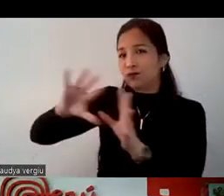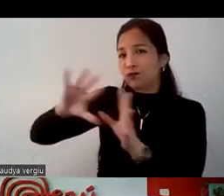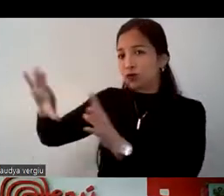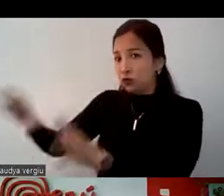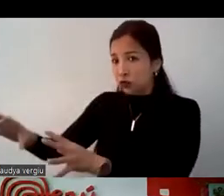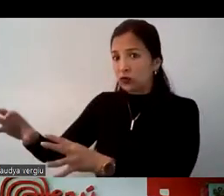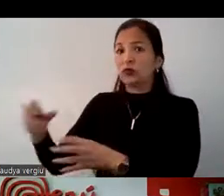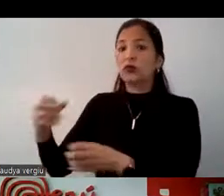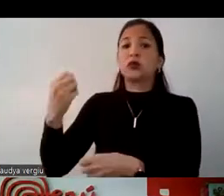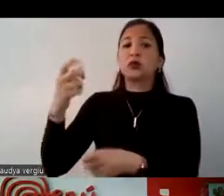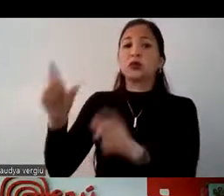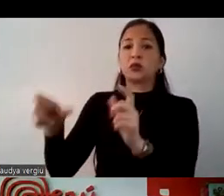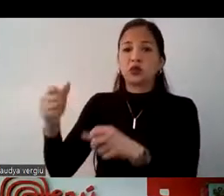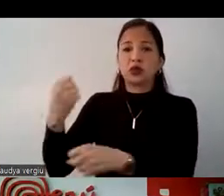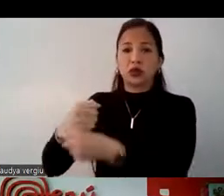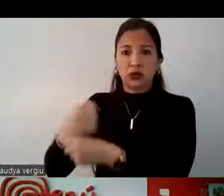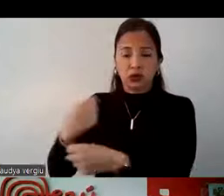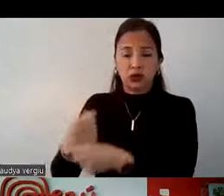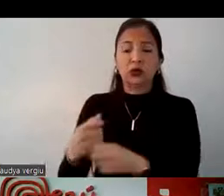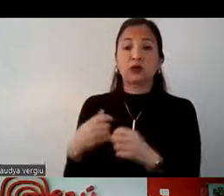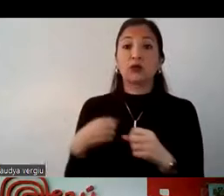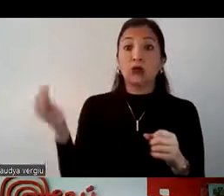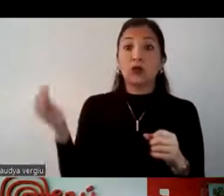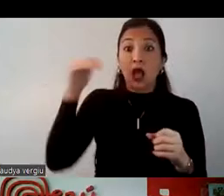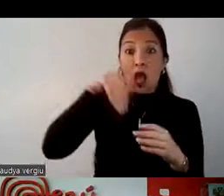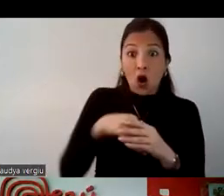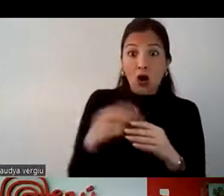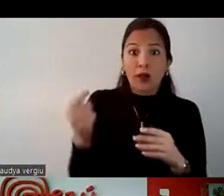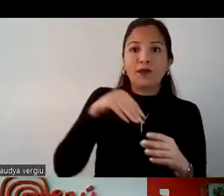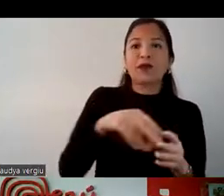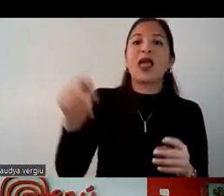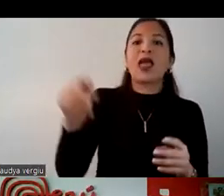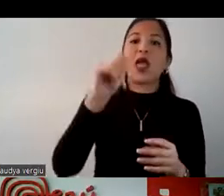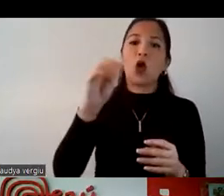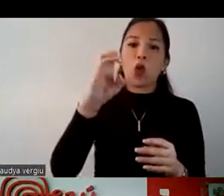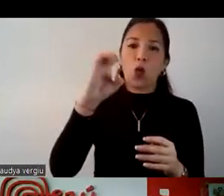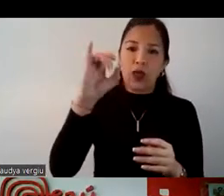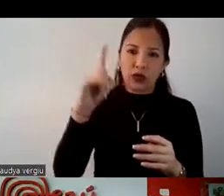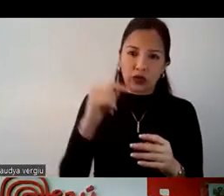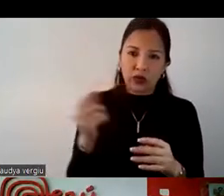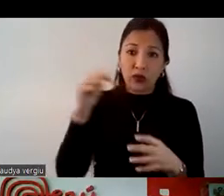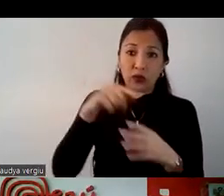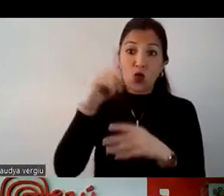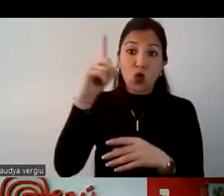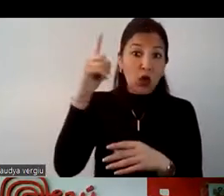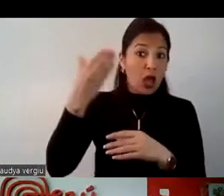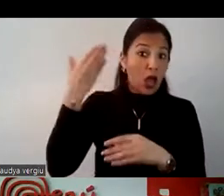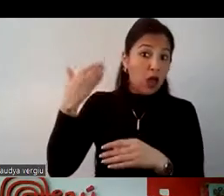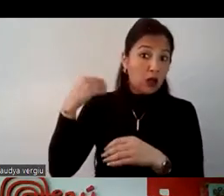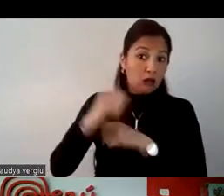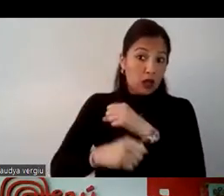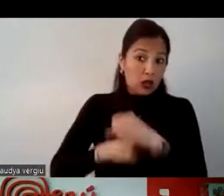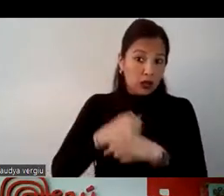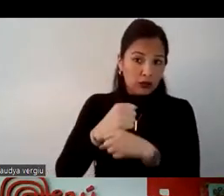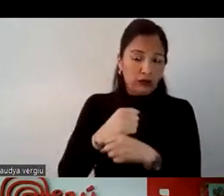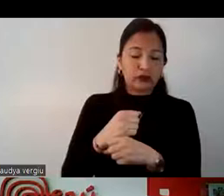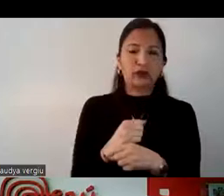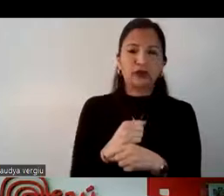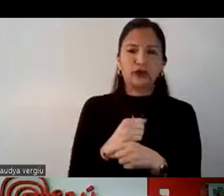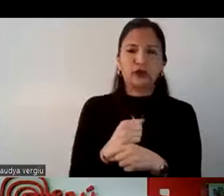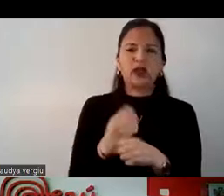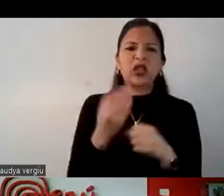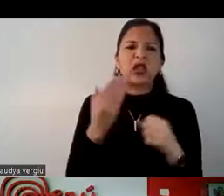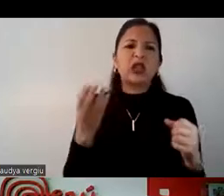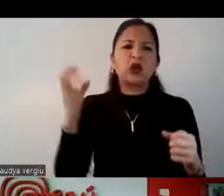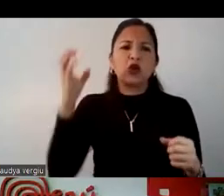este país y ahora estamos empezando en Ecuador. Tenemos ya un año trabajando en este mercado y hemos desarrollado diferentes acciones